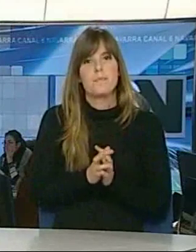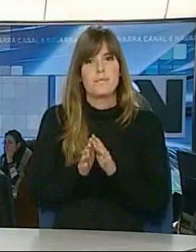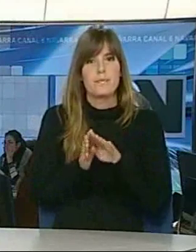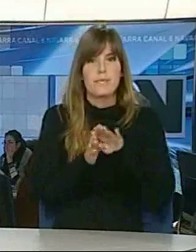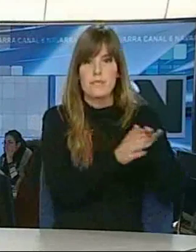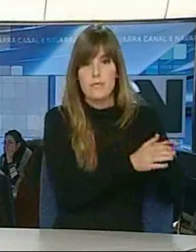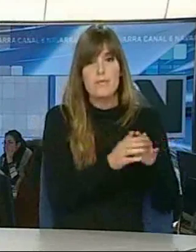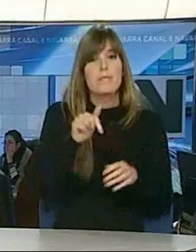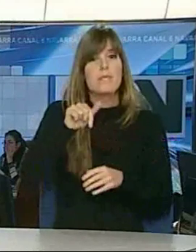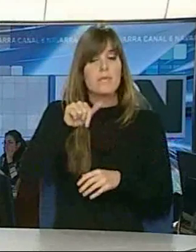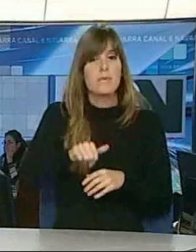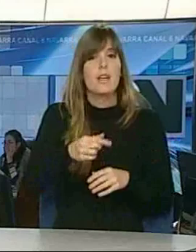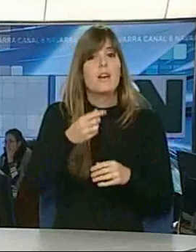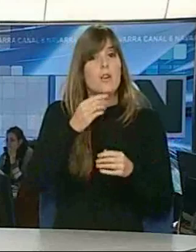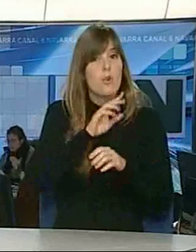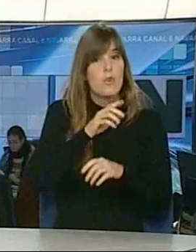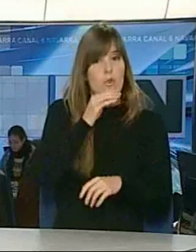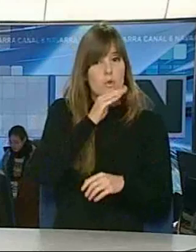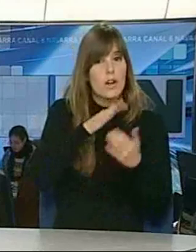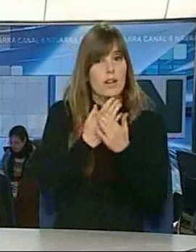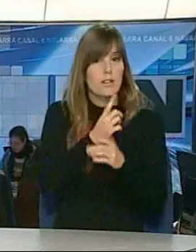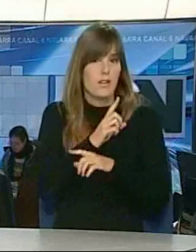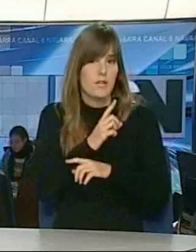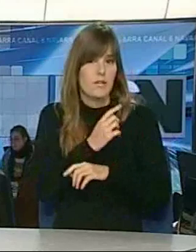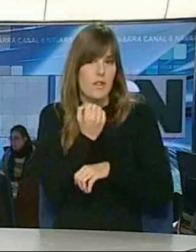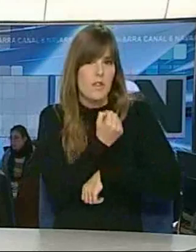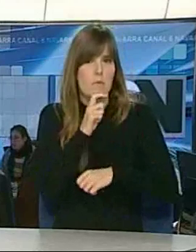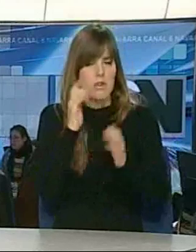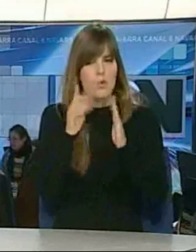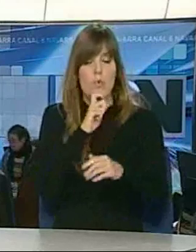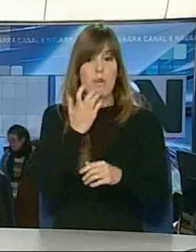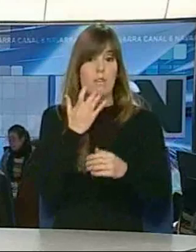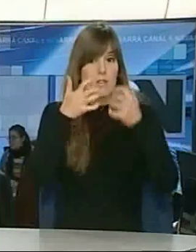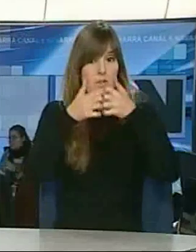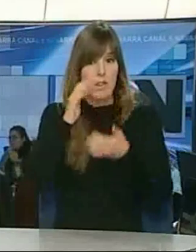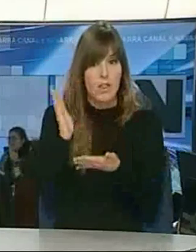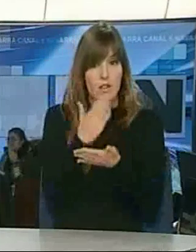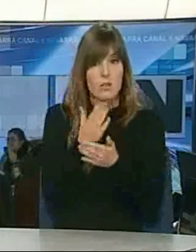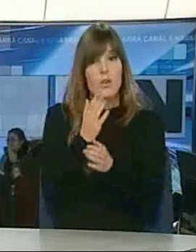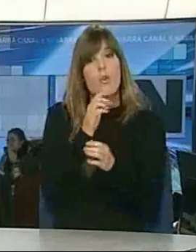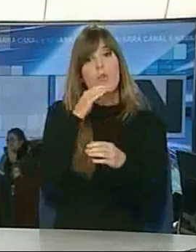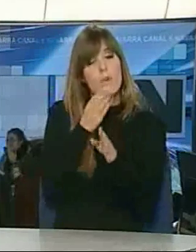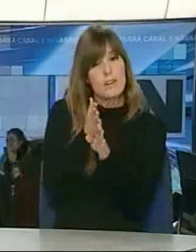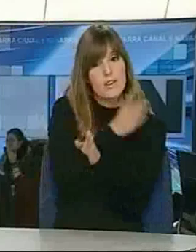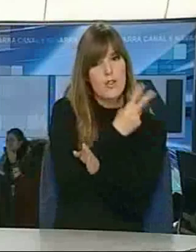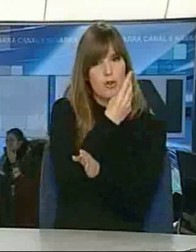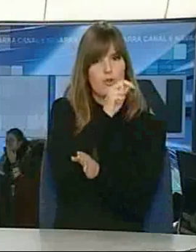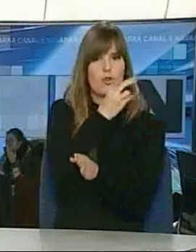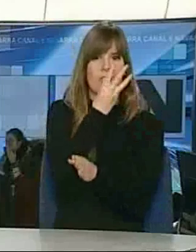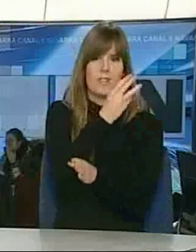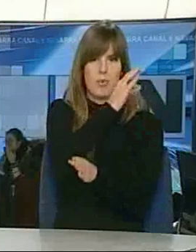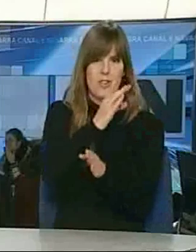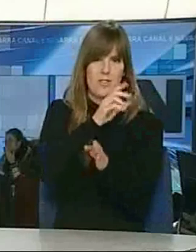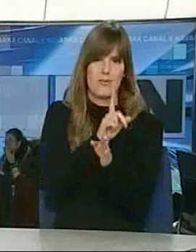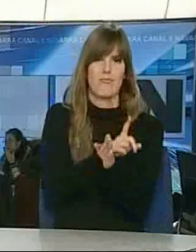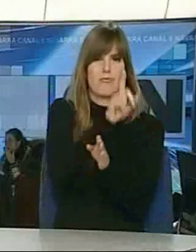hagan una idea de lo que ha pasado en el último trimestre, miramos, por ejemplo, el dato de la producción industrial. Hasta octubre creció en Navarra un 2,3%, pero a partir